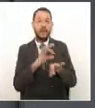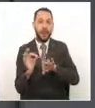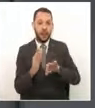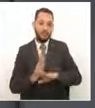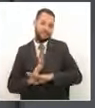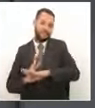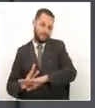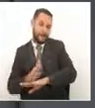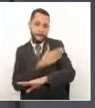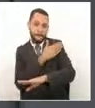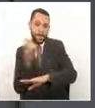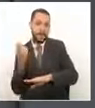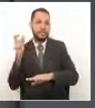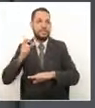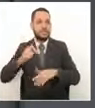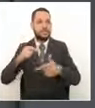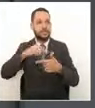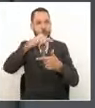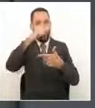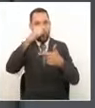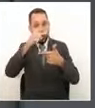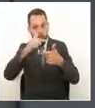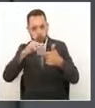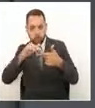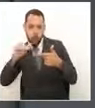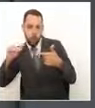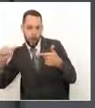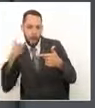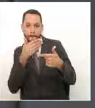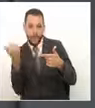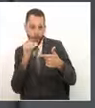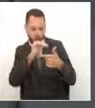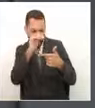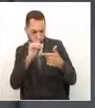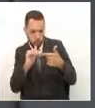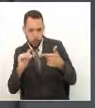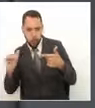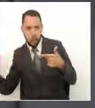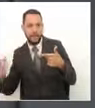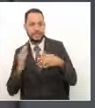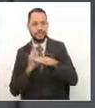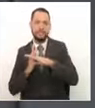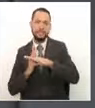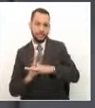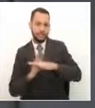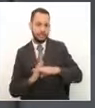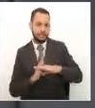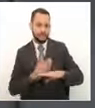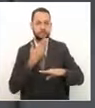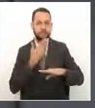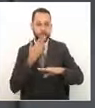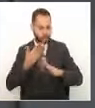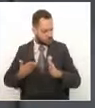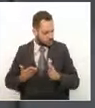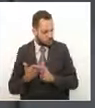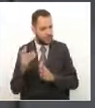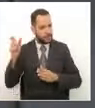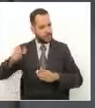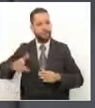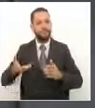los centros de salud, en los hospitales y en las clínicas cuando ya estos casos, digamos, superen la capacidad que tenemos.